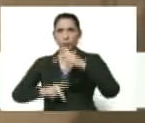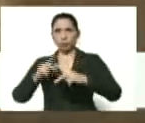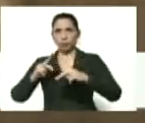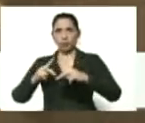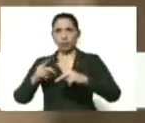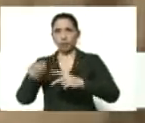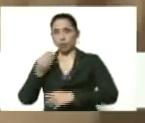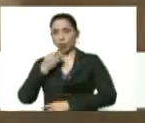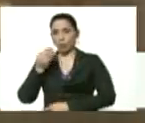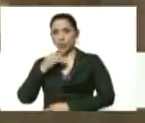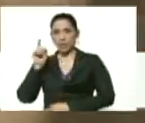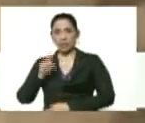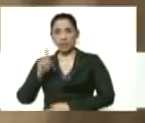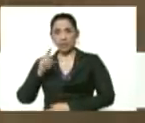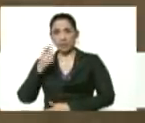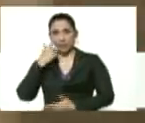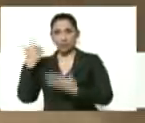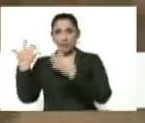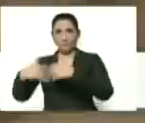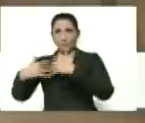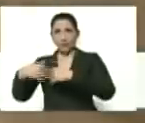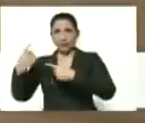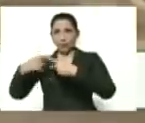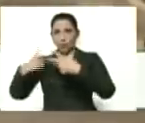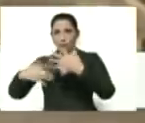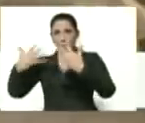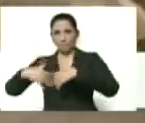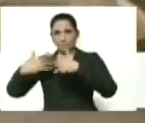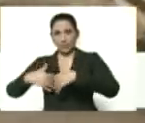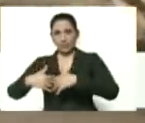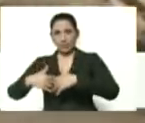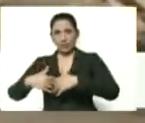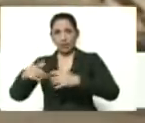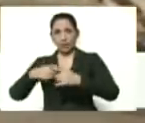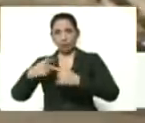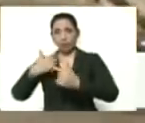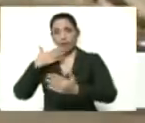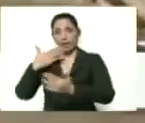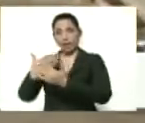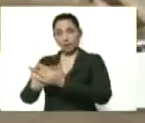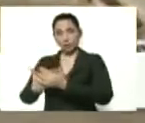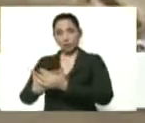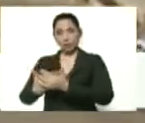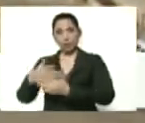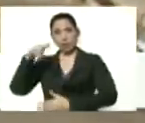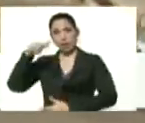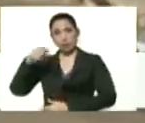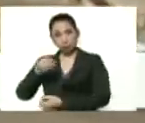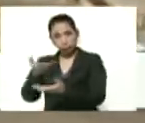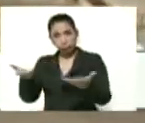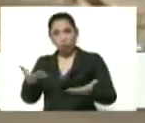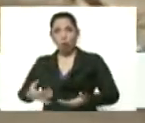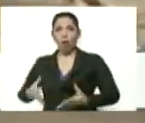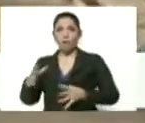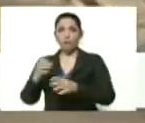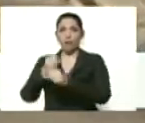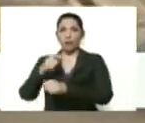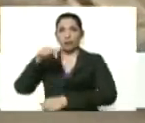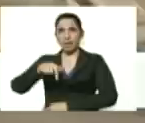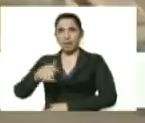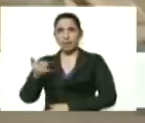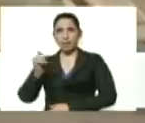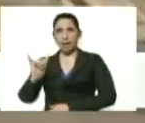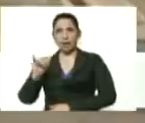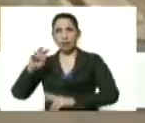prima que necesita esta planta y otras plantas así que presidente agradecido de usted por la confianza aquí está